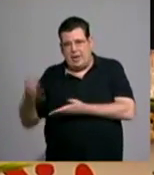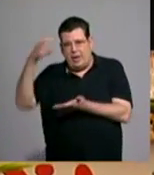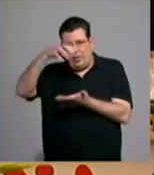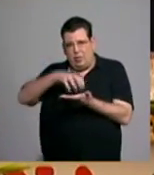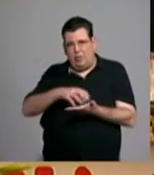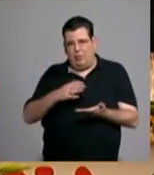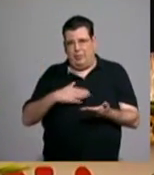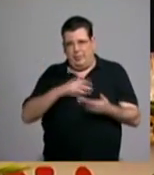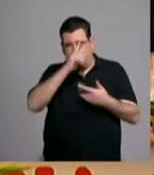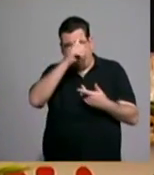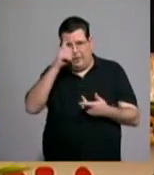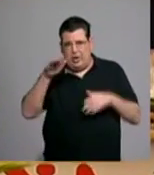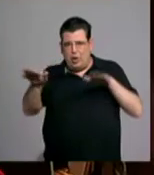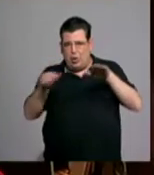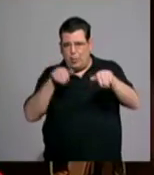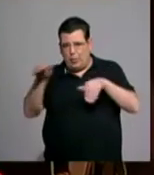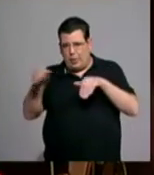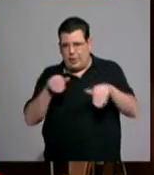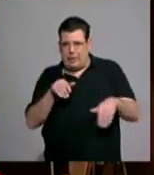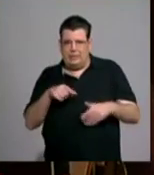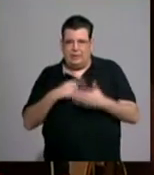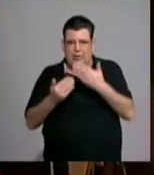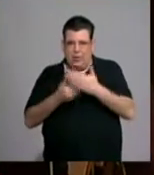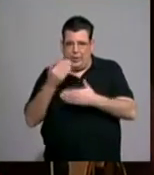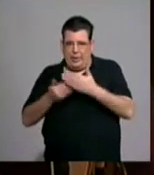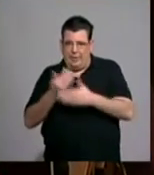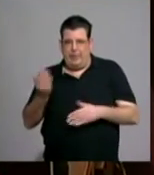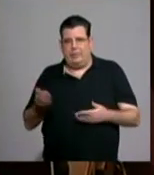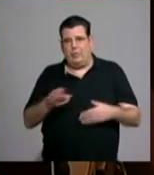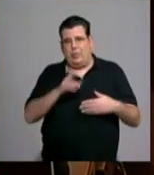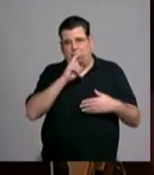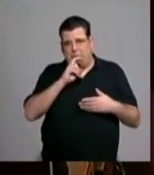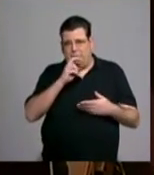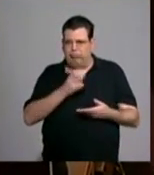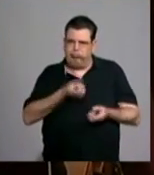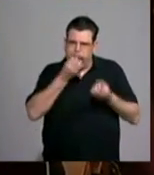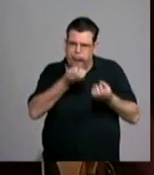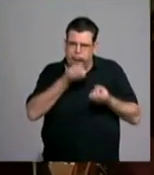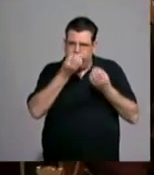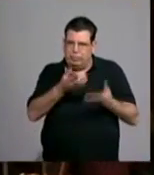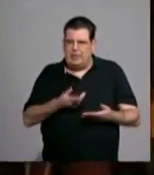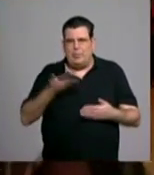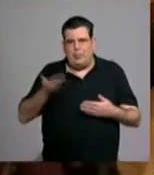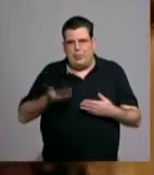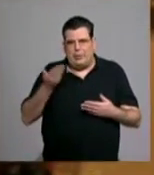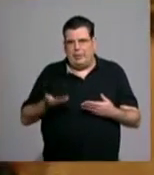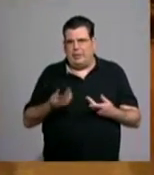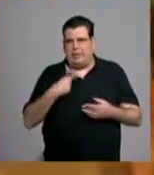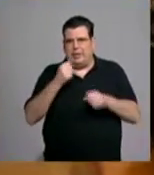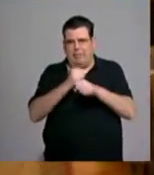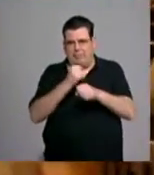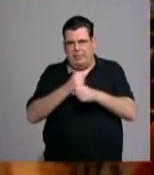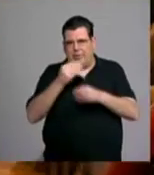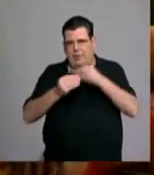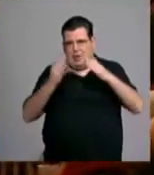convocar esta jornada. El Arzobispo de Madrid insistió en que es tarea fundamental de la Iglesia el reconocimiento y la realización de la dignidad de cada persona